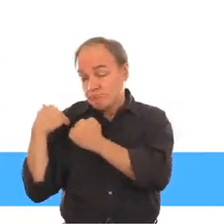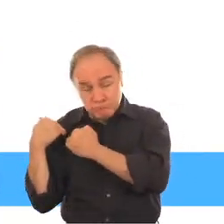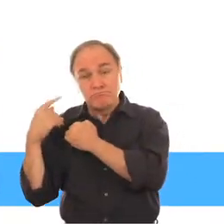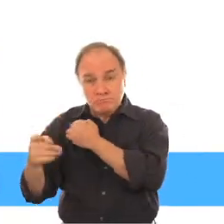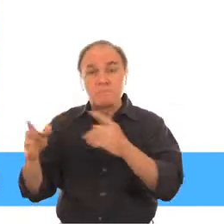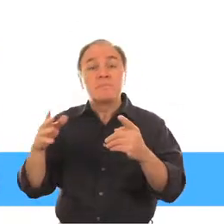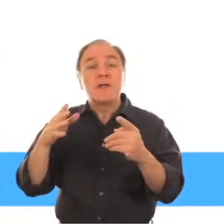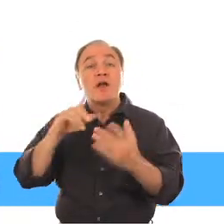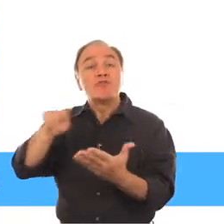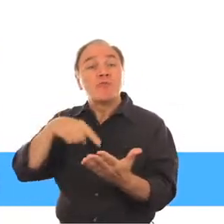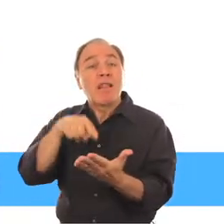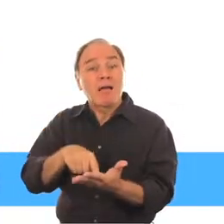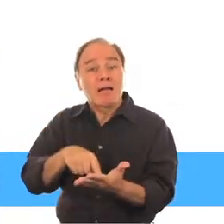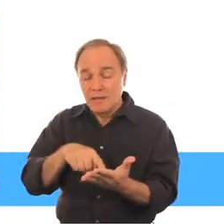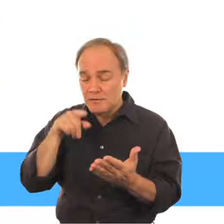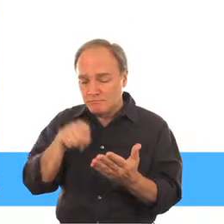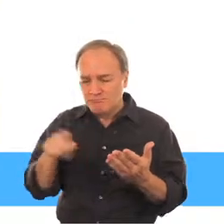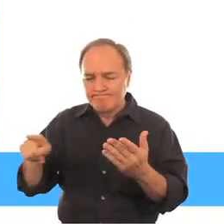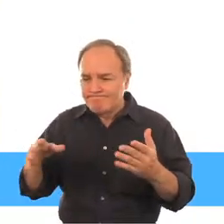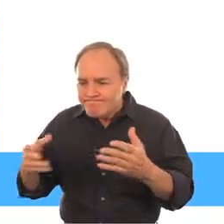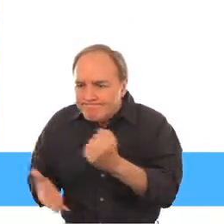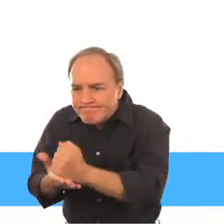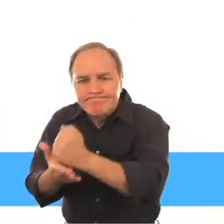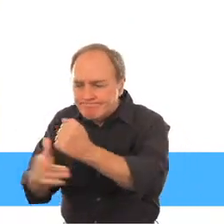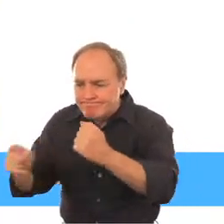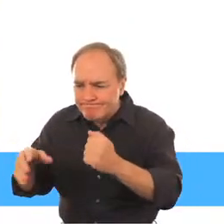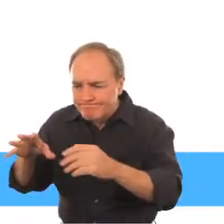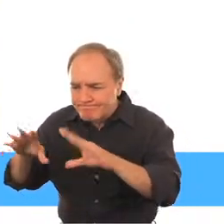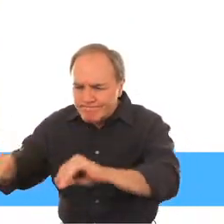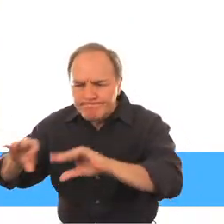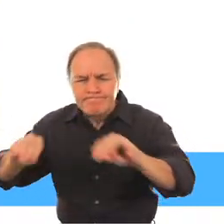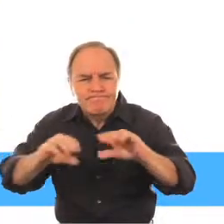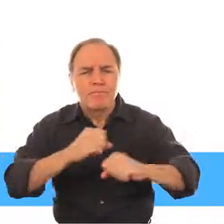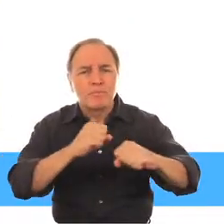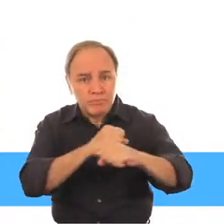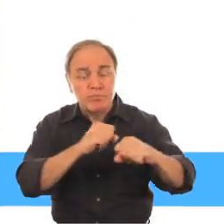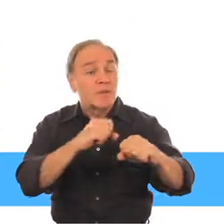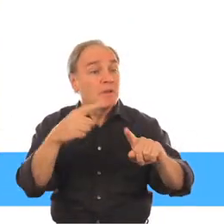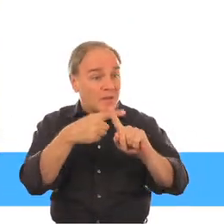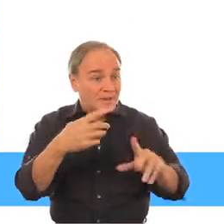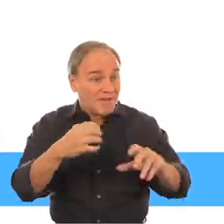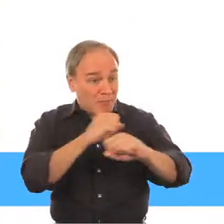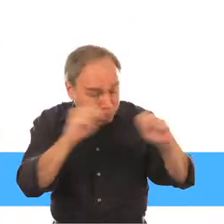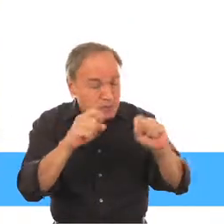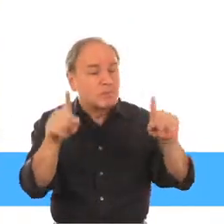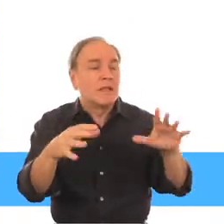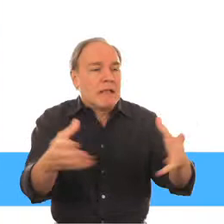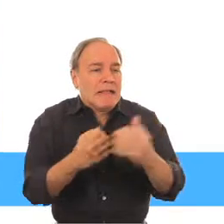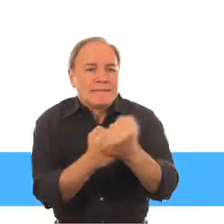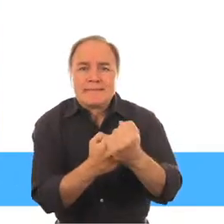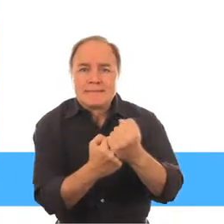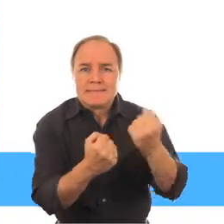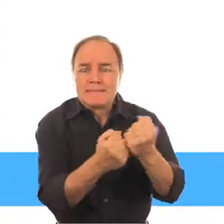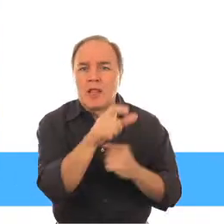riesgo de las minas, la asistencia a las víctimas y la promoción El programa tiene por finalidad brindar conocimiento a las comunidades afectadas para